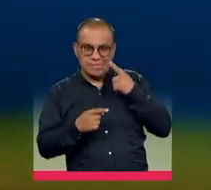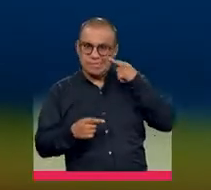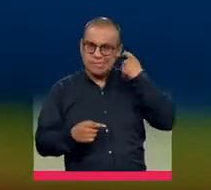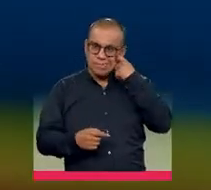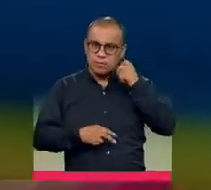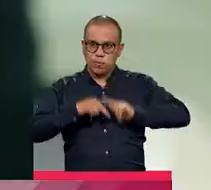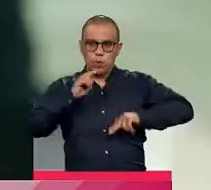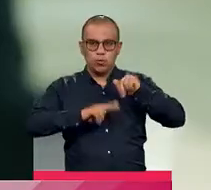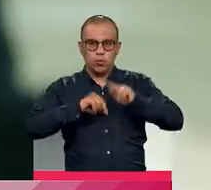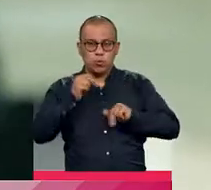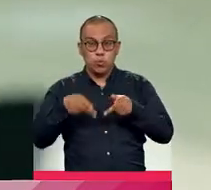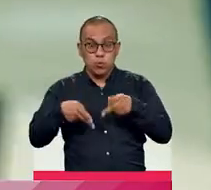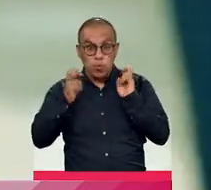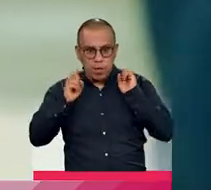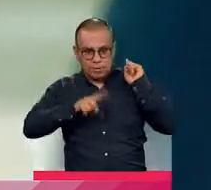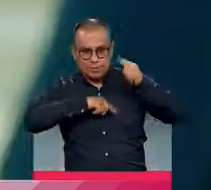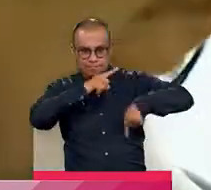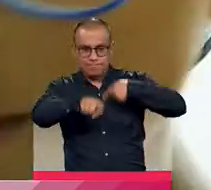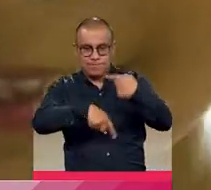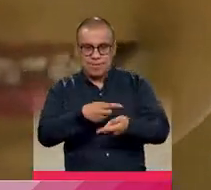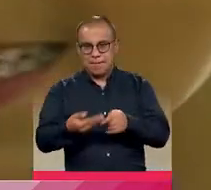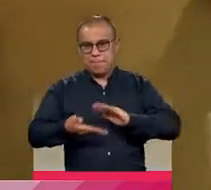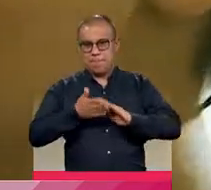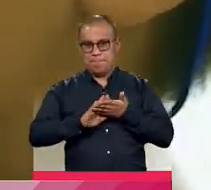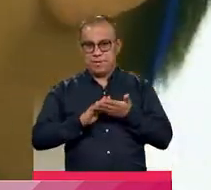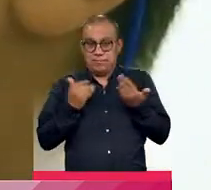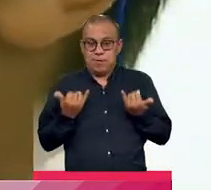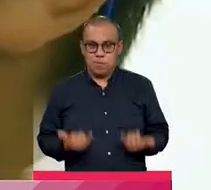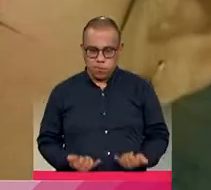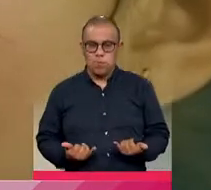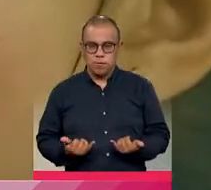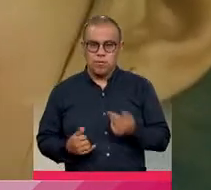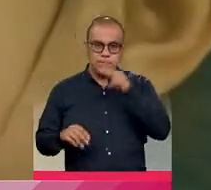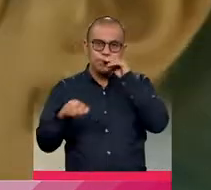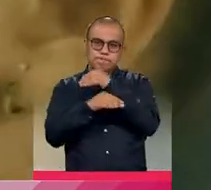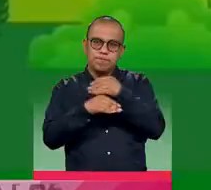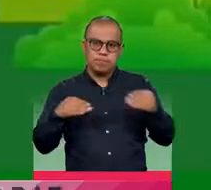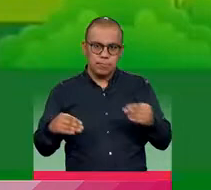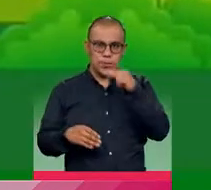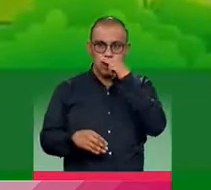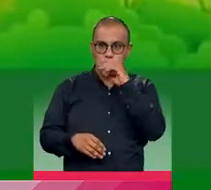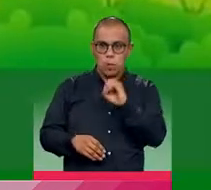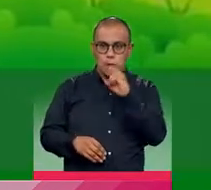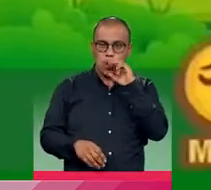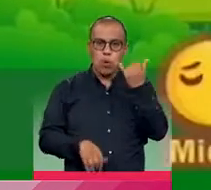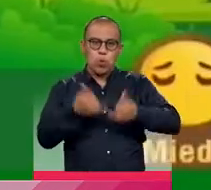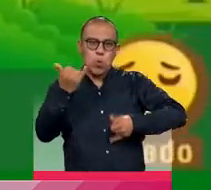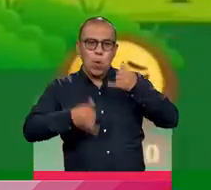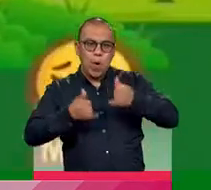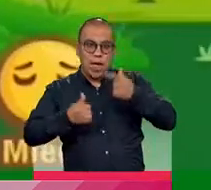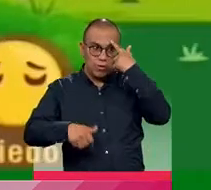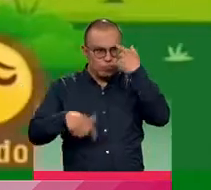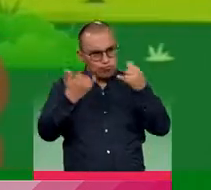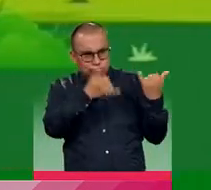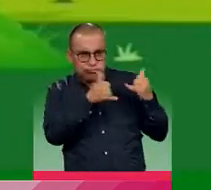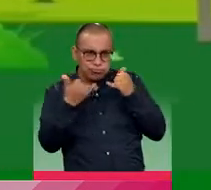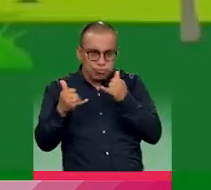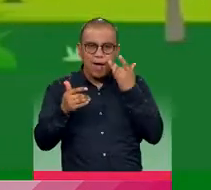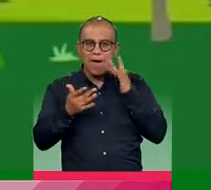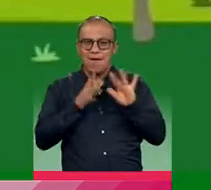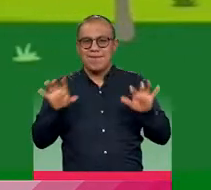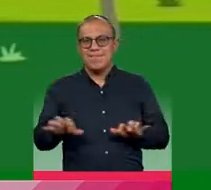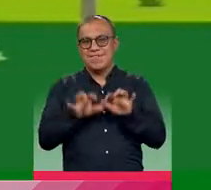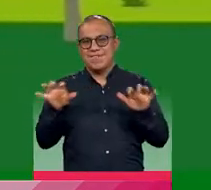construyendo nuevas generaciones para la paz y qué mejor para los niños y niñas que por medio de juegos didácticos aprendan valores y